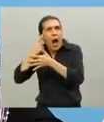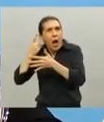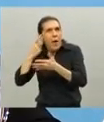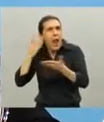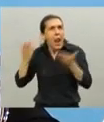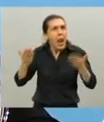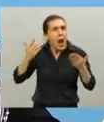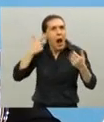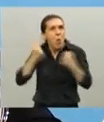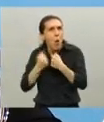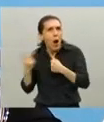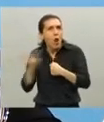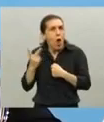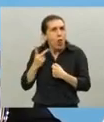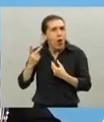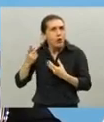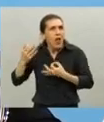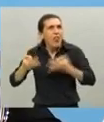encarar el asunto.